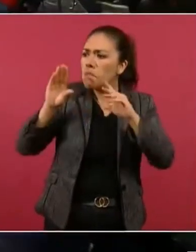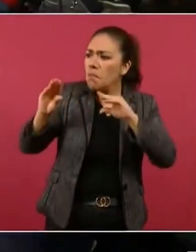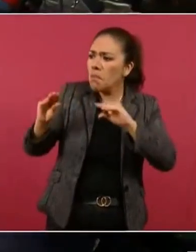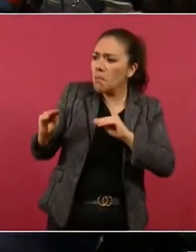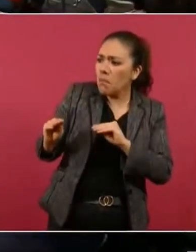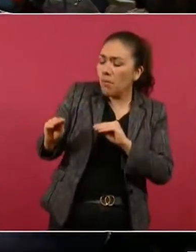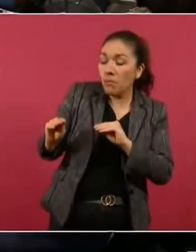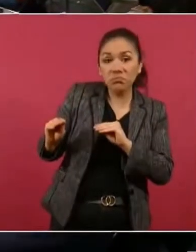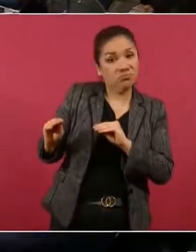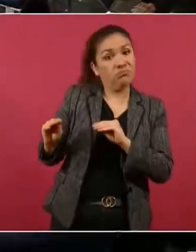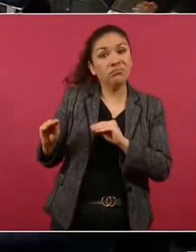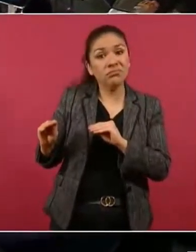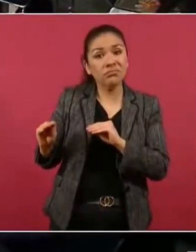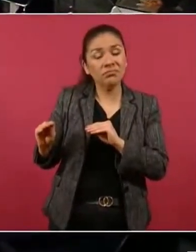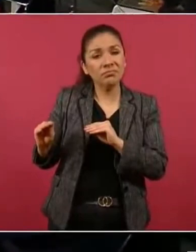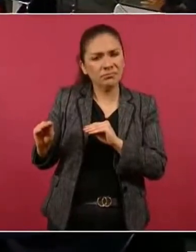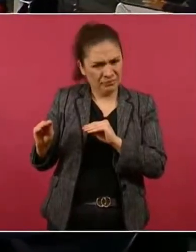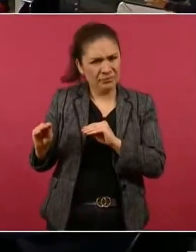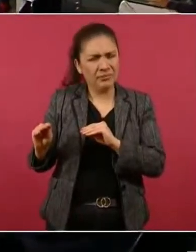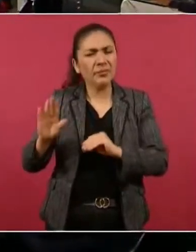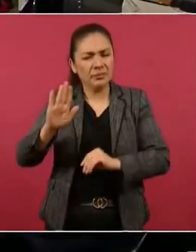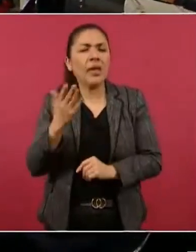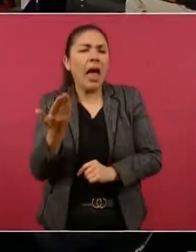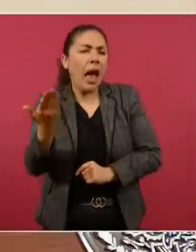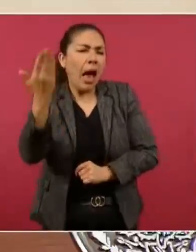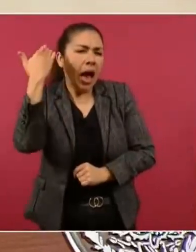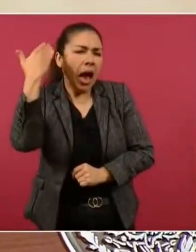en ese entonces los